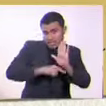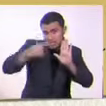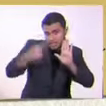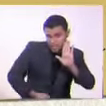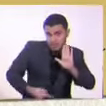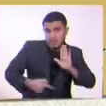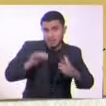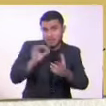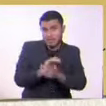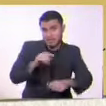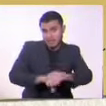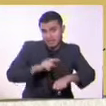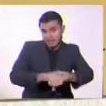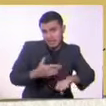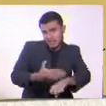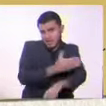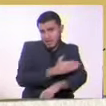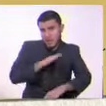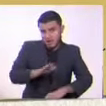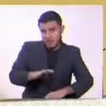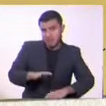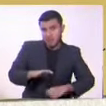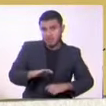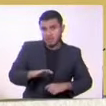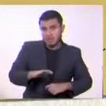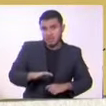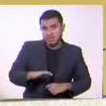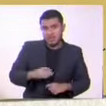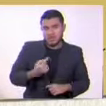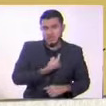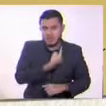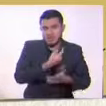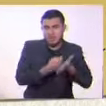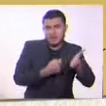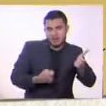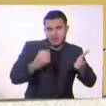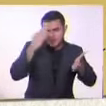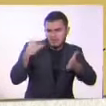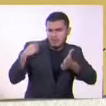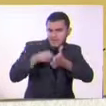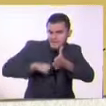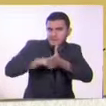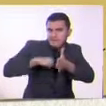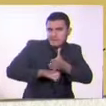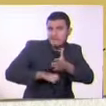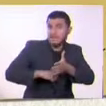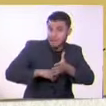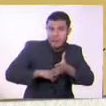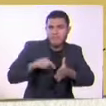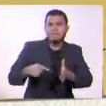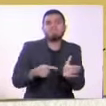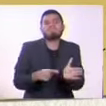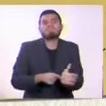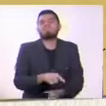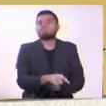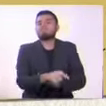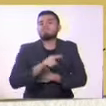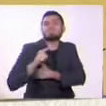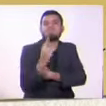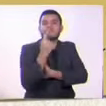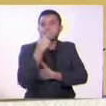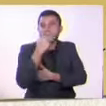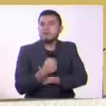XIX. Aunque Ibsen negó que su obra fuera feminista, es considerada por muchos críticos como la primera